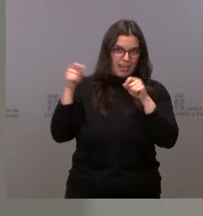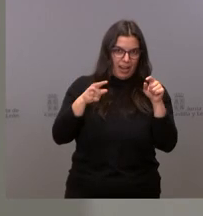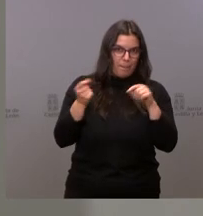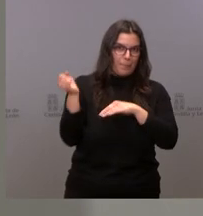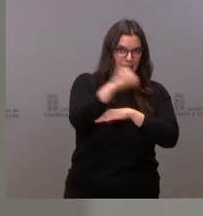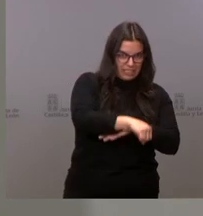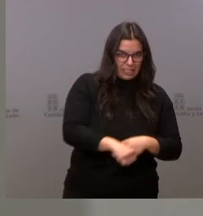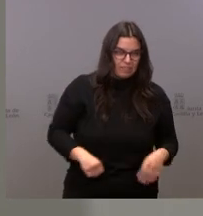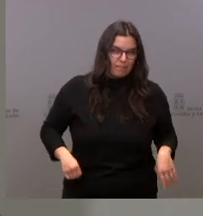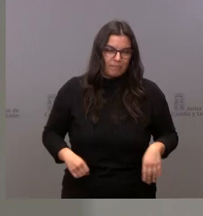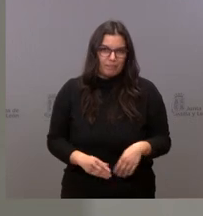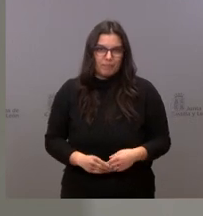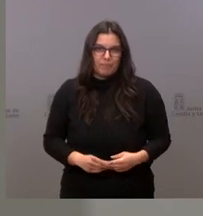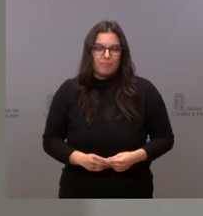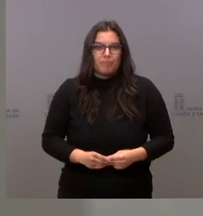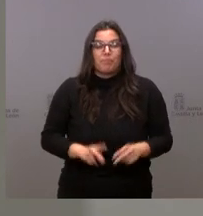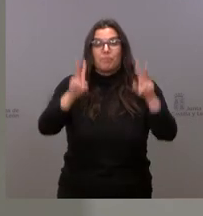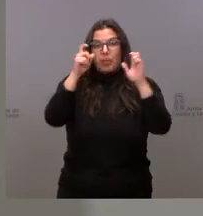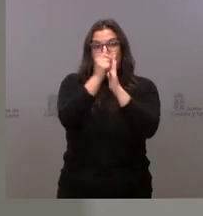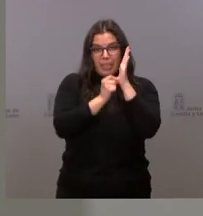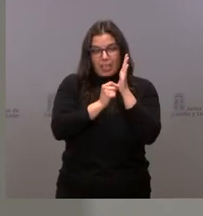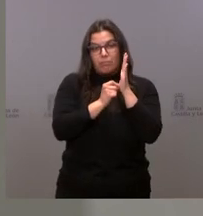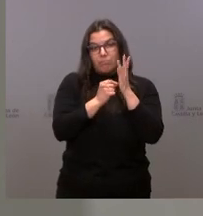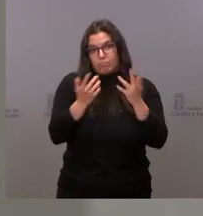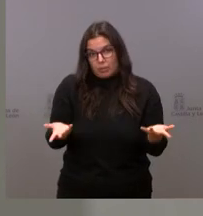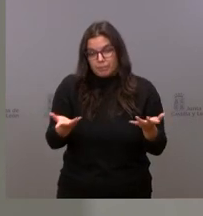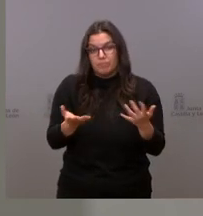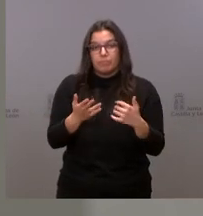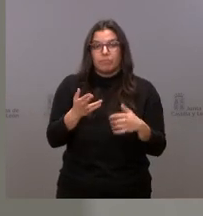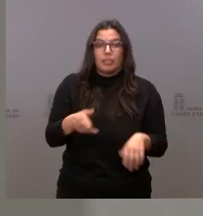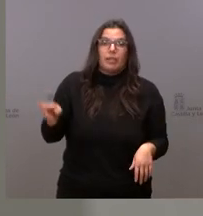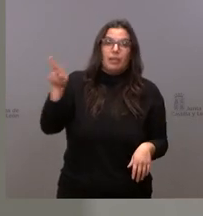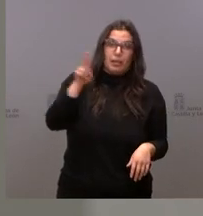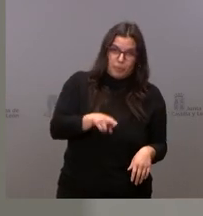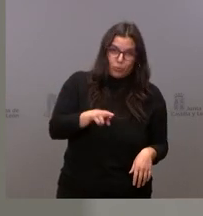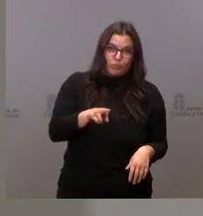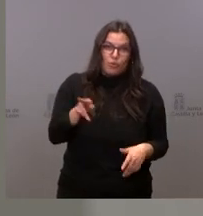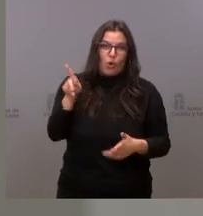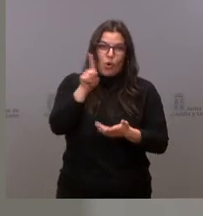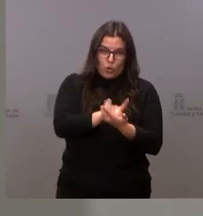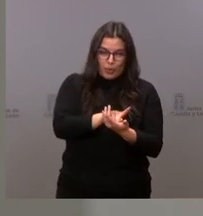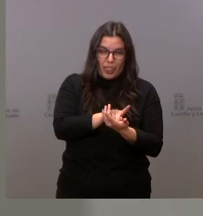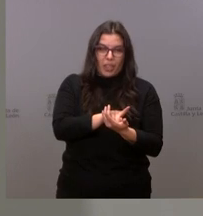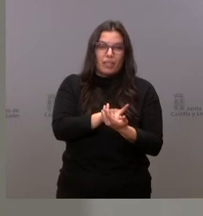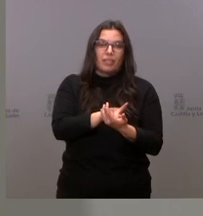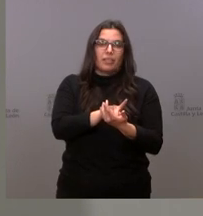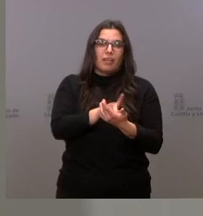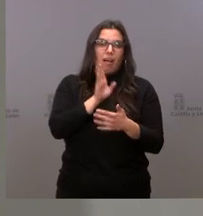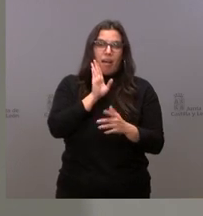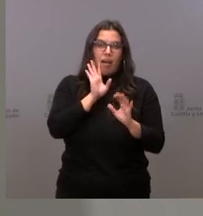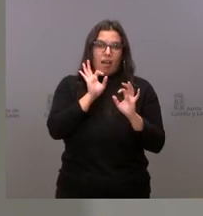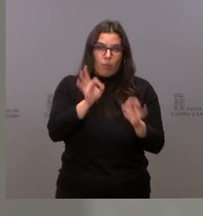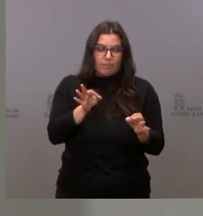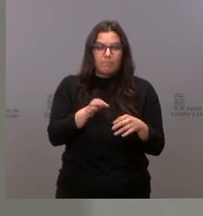Bueno, sobre las medidas. Bueno, pues vuelvo a repetir otra vez las mismas